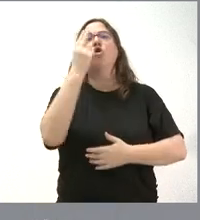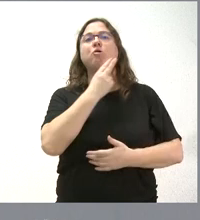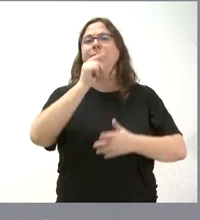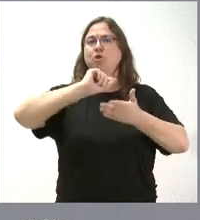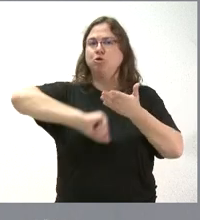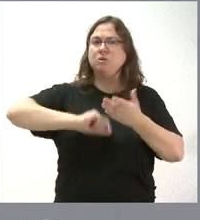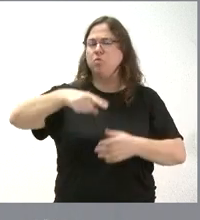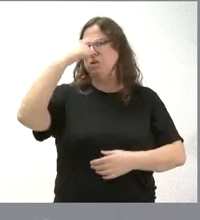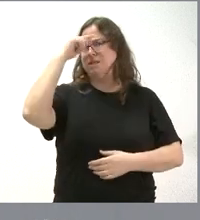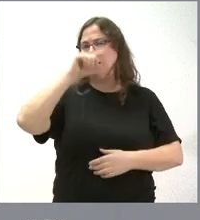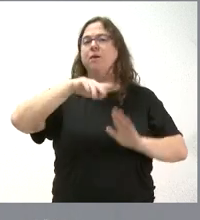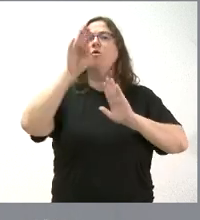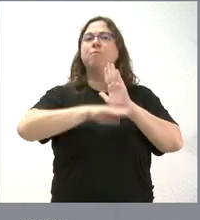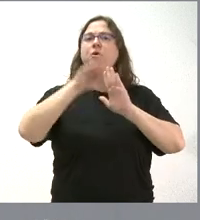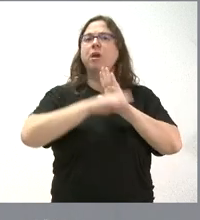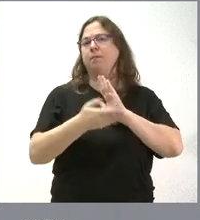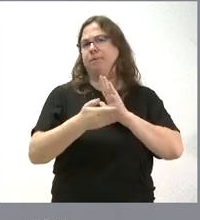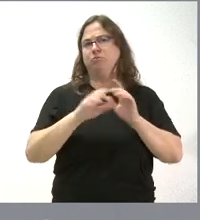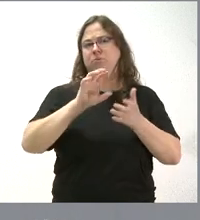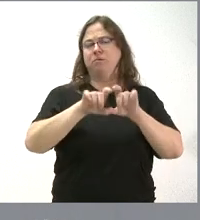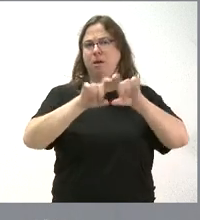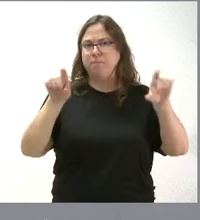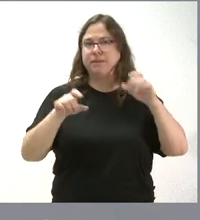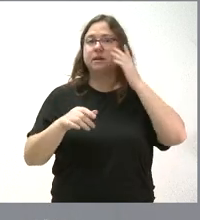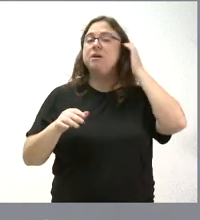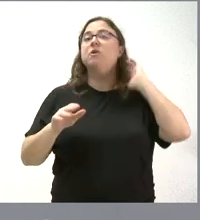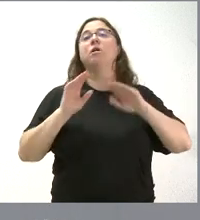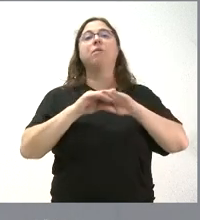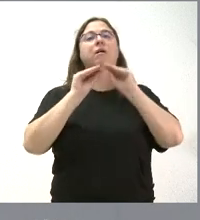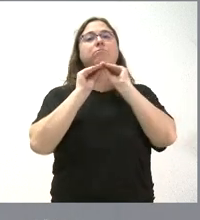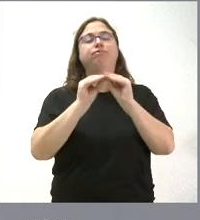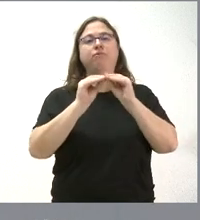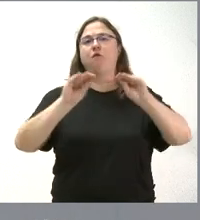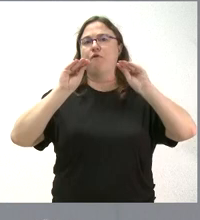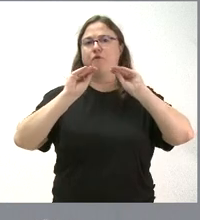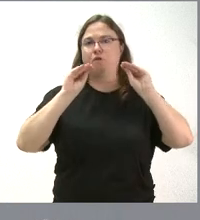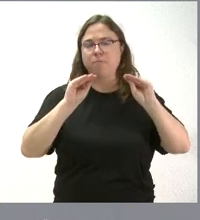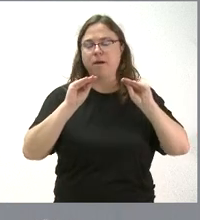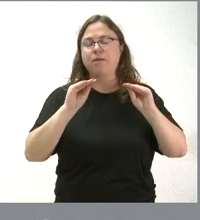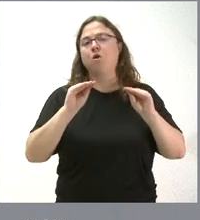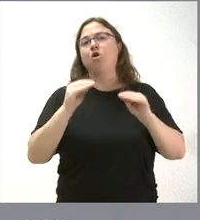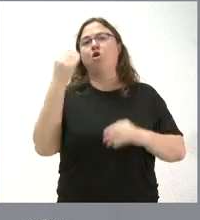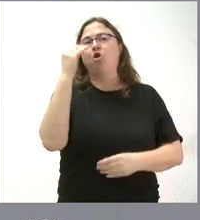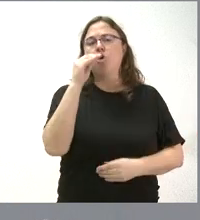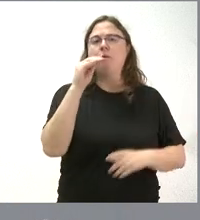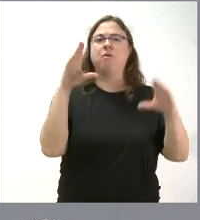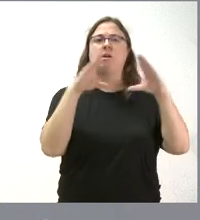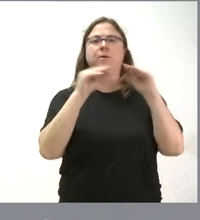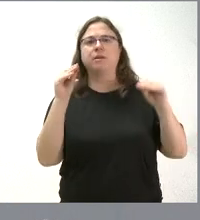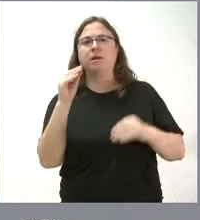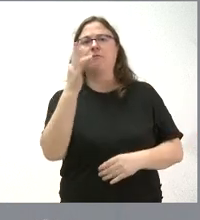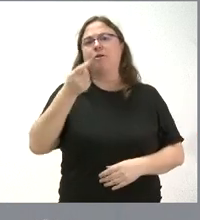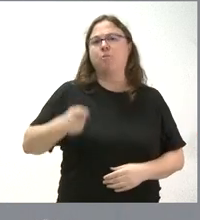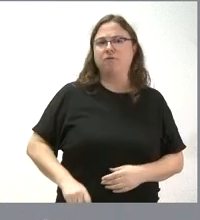ustedes saben que teníamos programas con importantes empresas de Castilla y León para llevar a cabo formación de jóvenes universitarios, de la AFP en estas